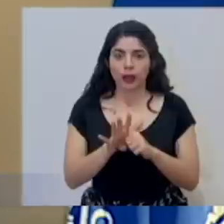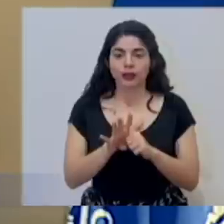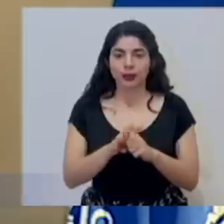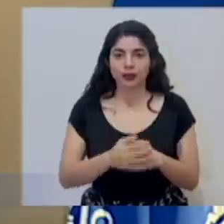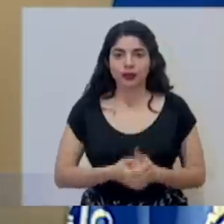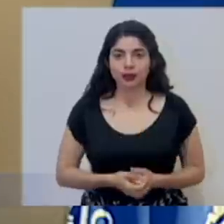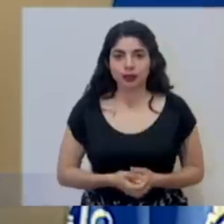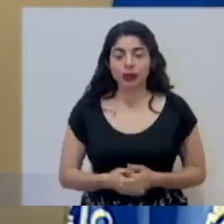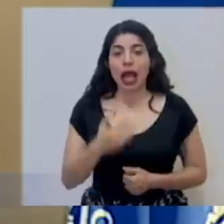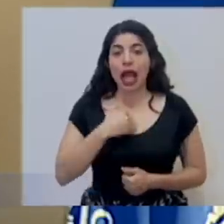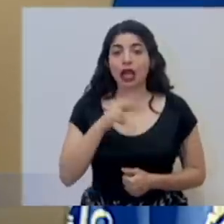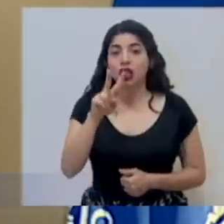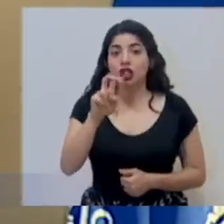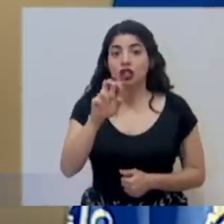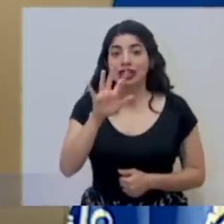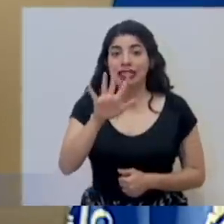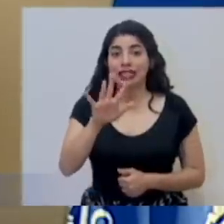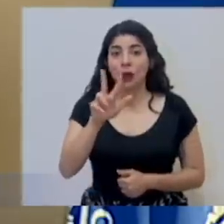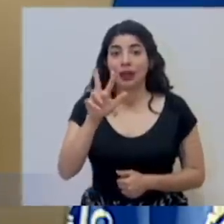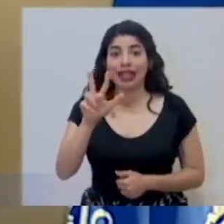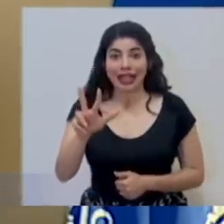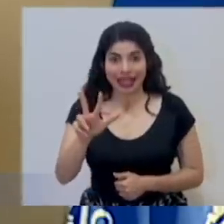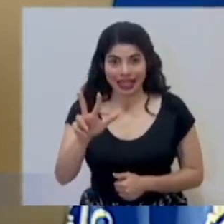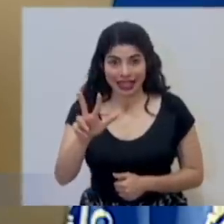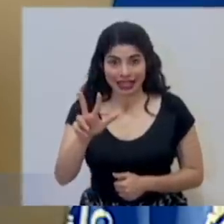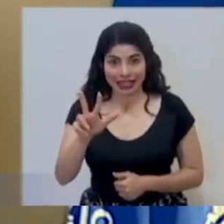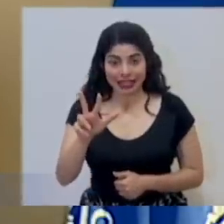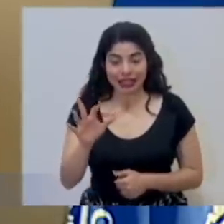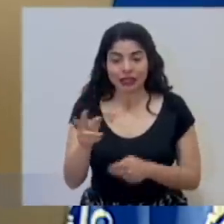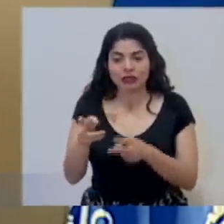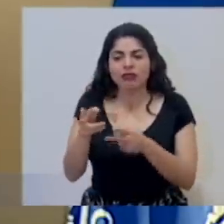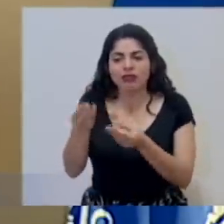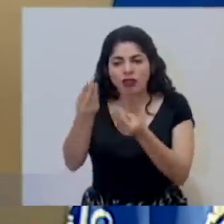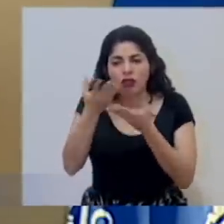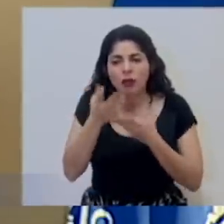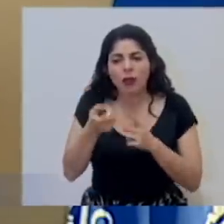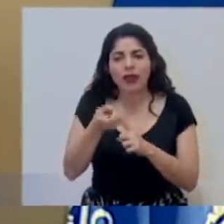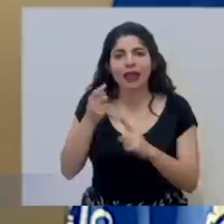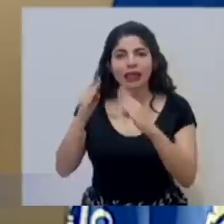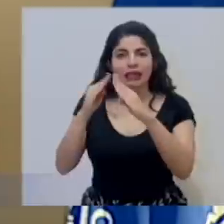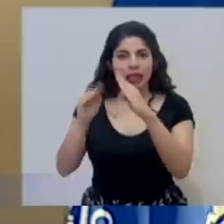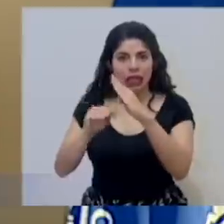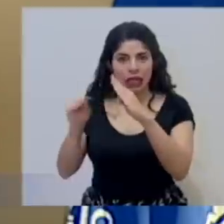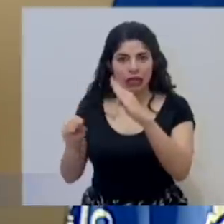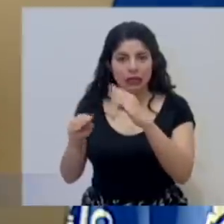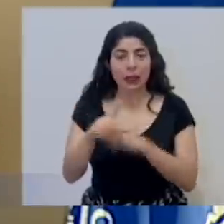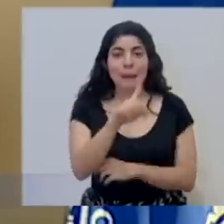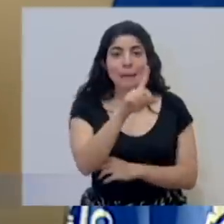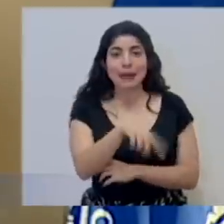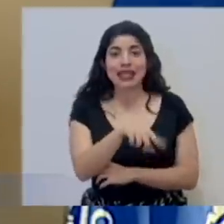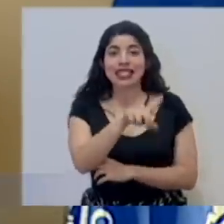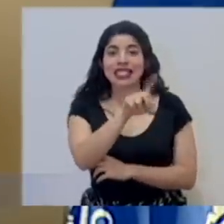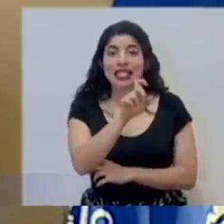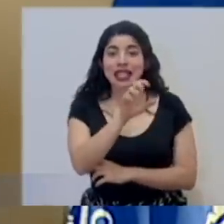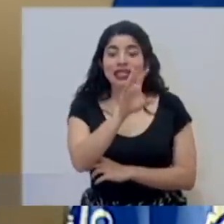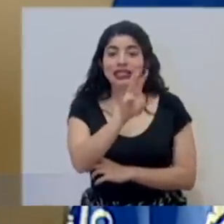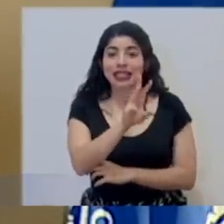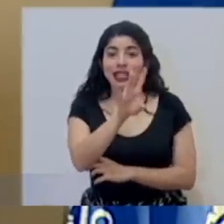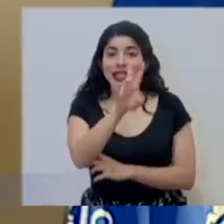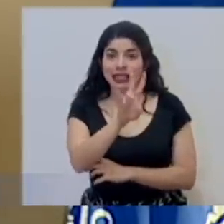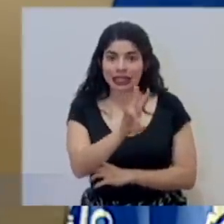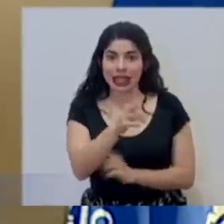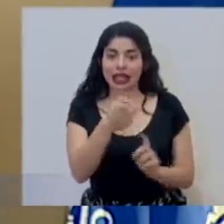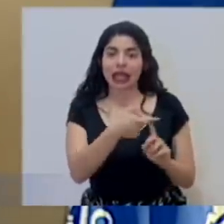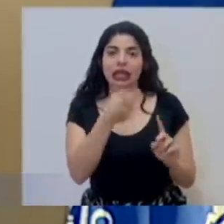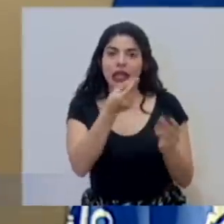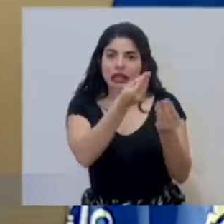-19, teniendo 253 que han sido confirmados por nexo epidemiológico y 1.167